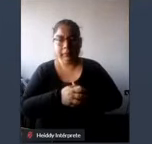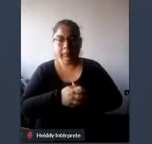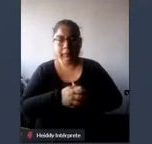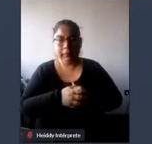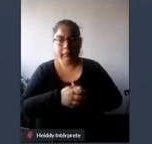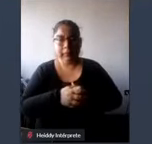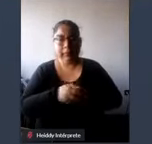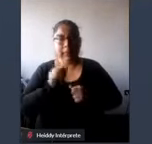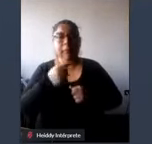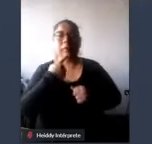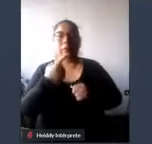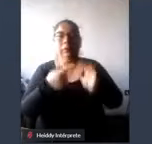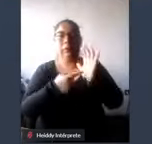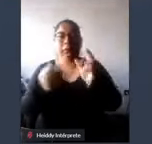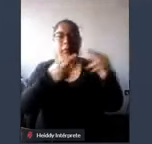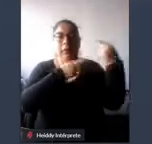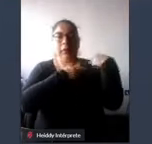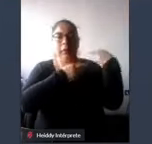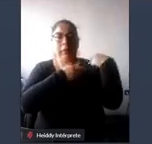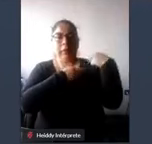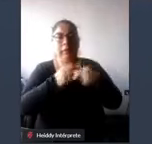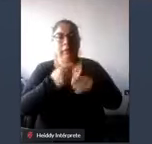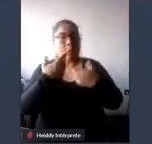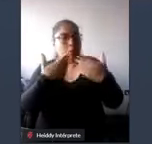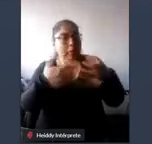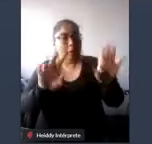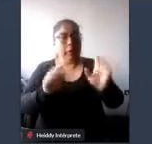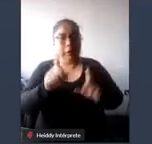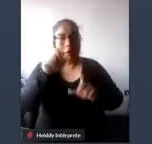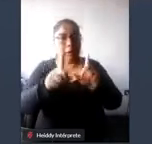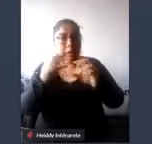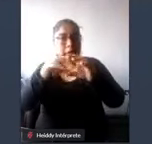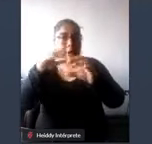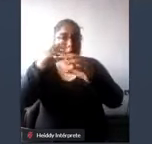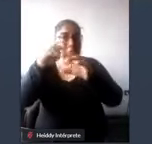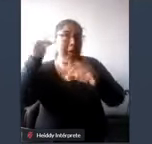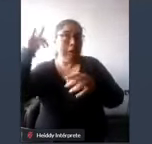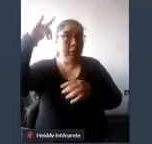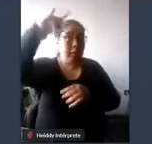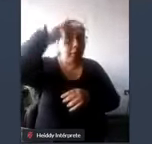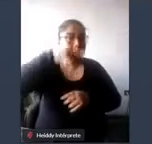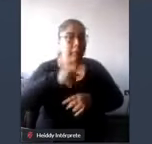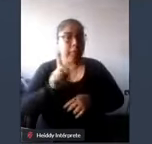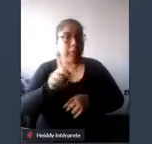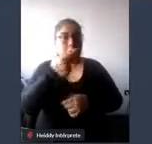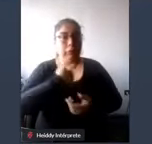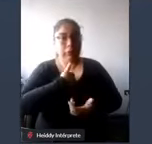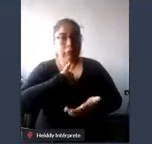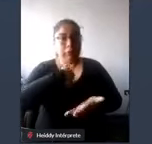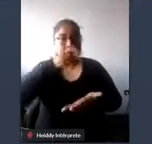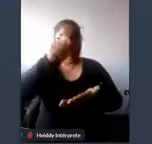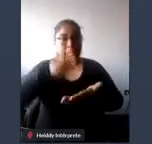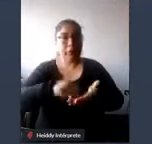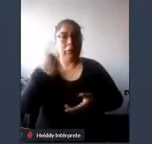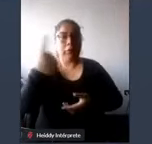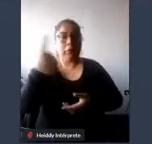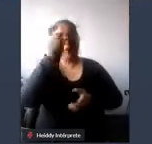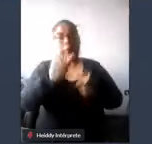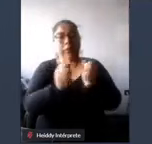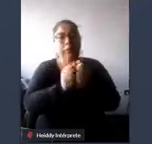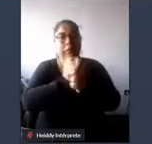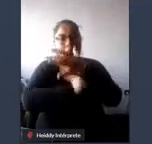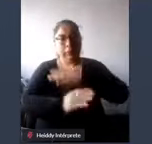dejábamos de hacerlo responsables por cualquier cosa que nos pudiera pasar a nosotros en el camino cosa que por supuesto no nos solasen firmar a nadie más que a una persona con discapacidad